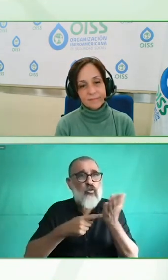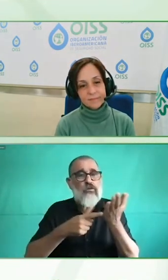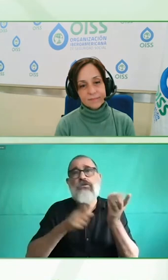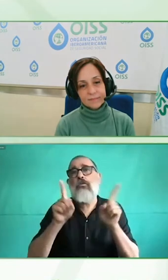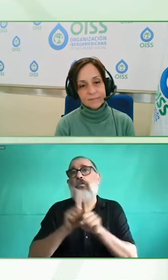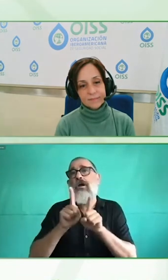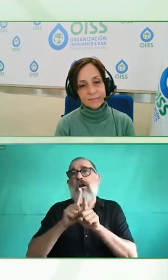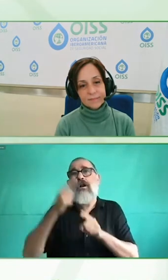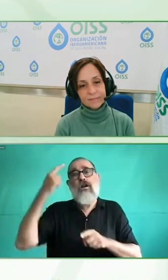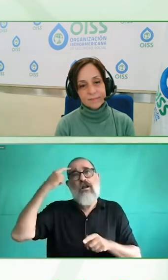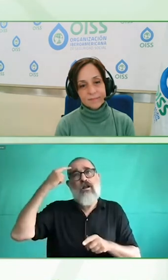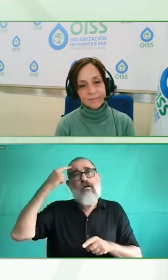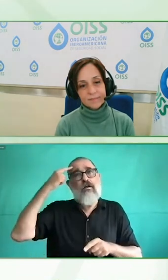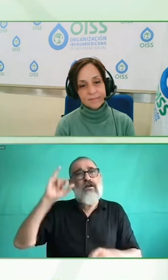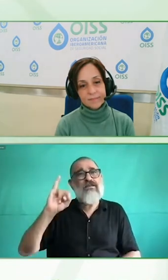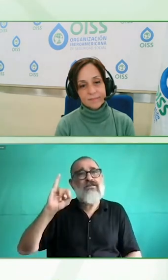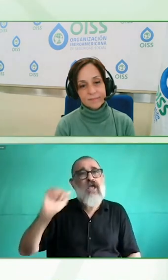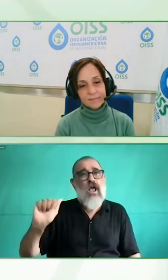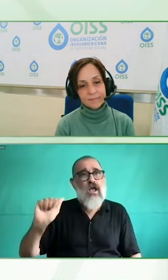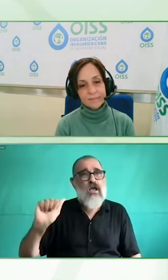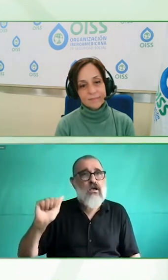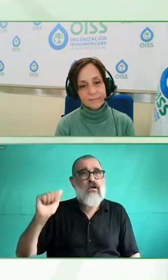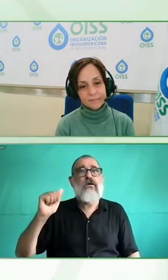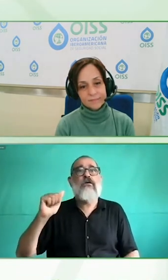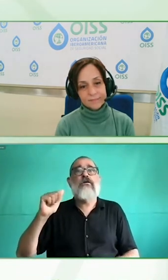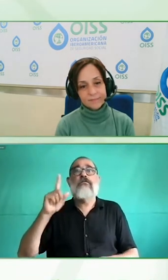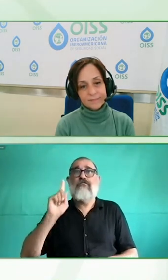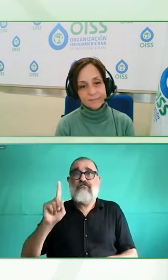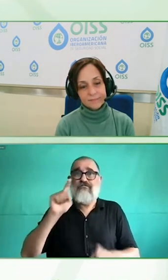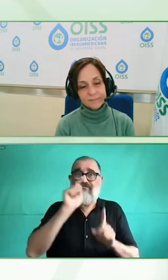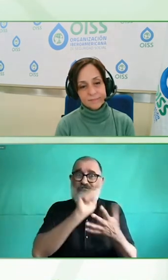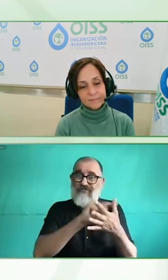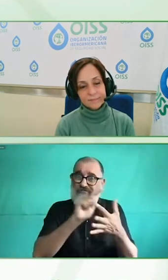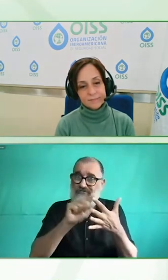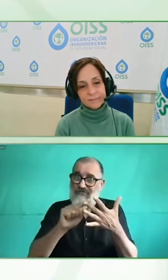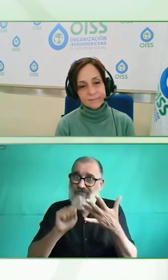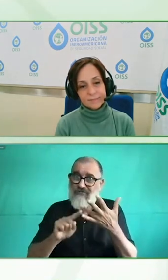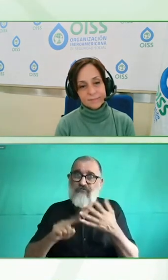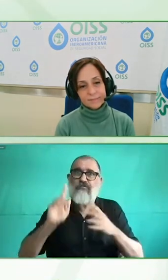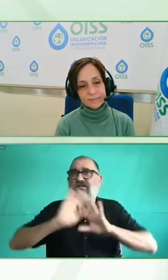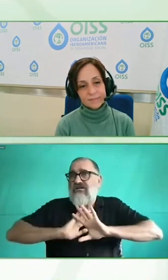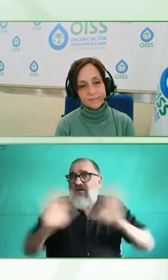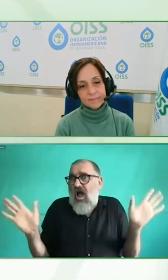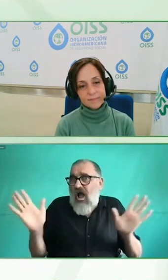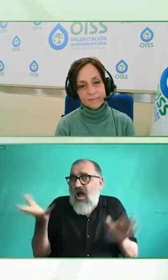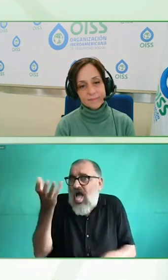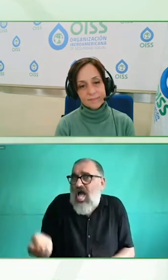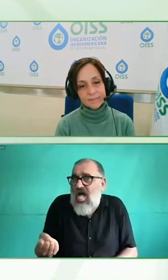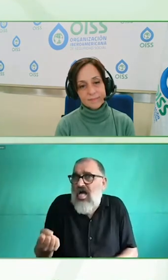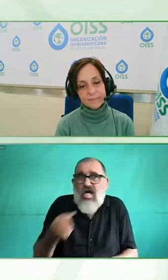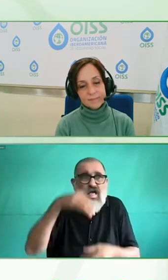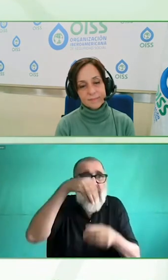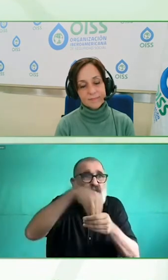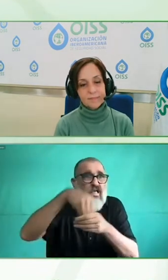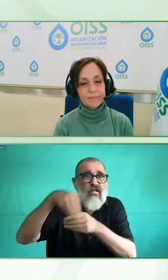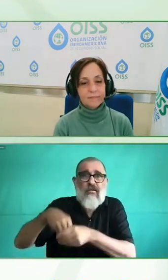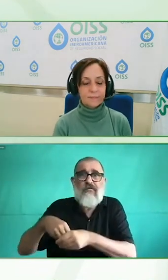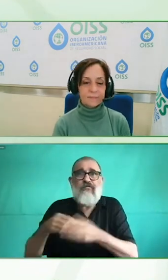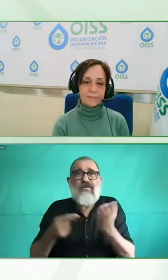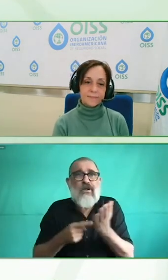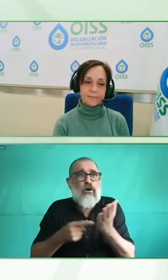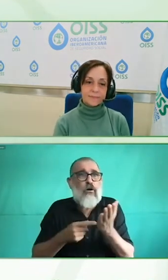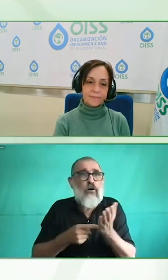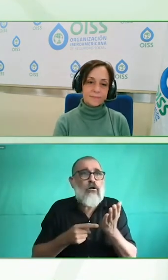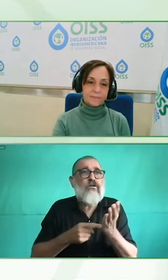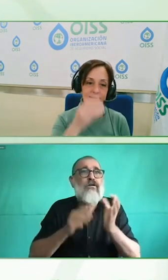beneficio para nosotros todos incluyendo personas con discapacidad y a la vez prevenir